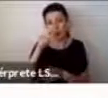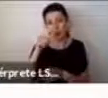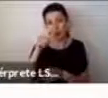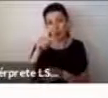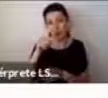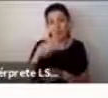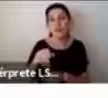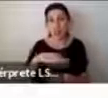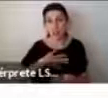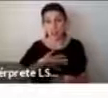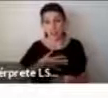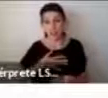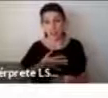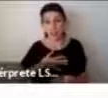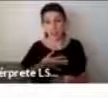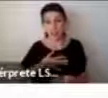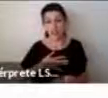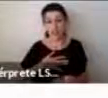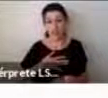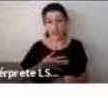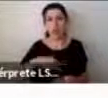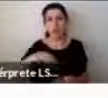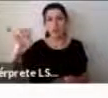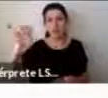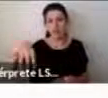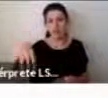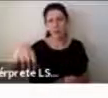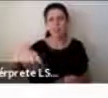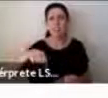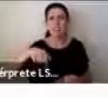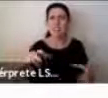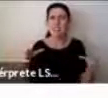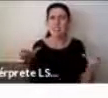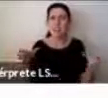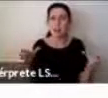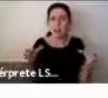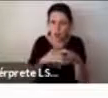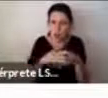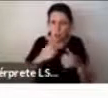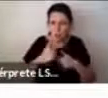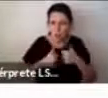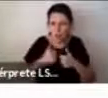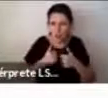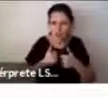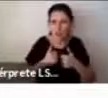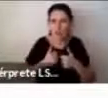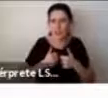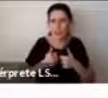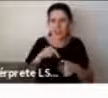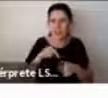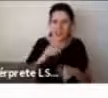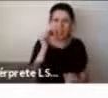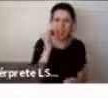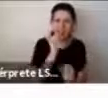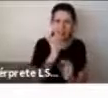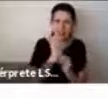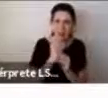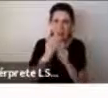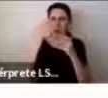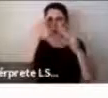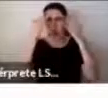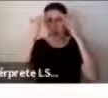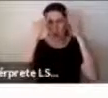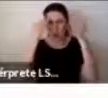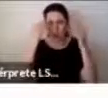porque fue un trabajo interdisciplinario. Dentro trabajamos tanto psicólogos, personas especializadas en